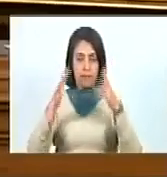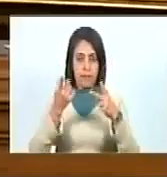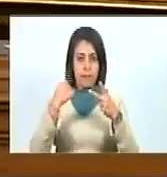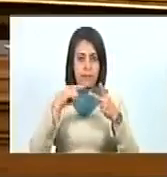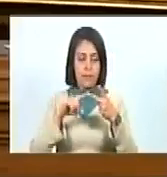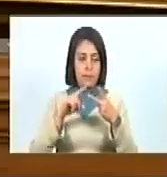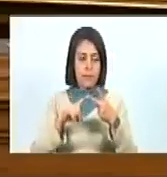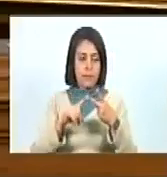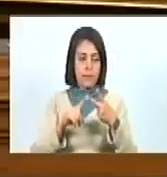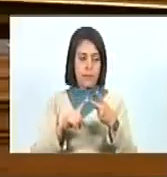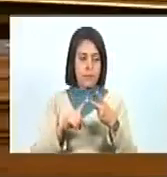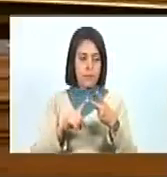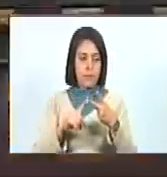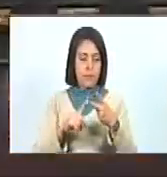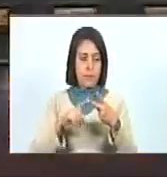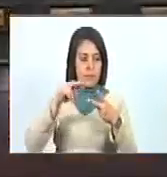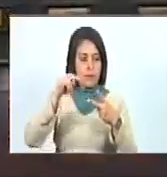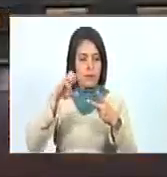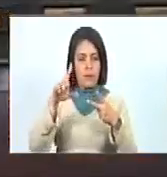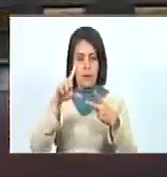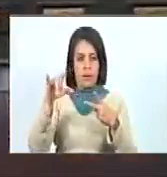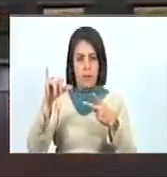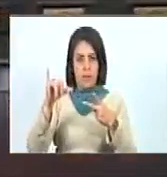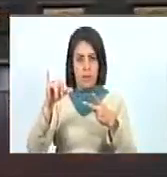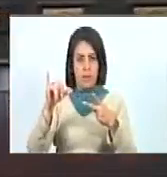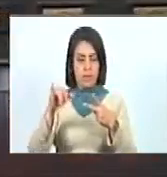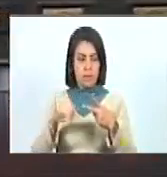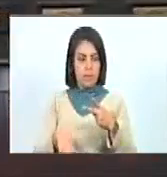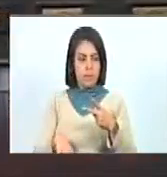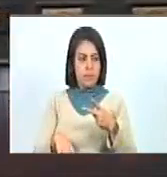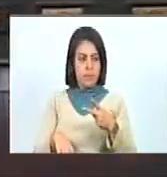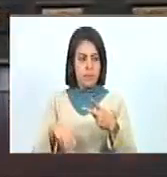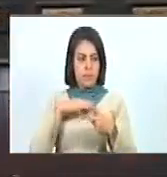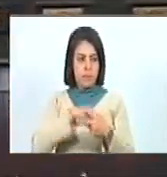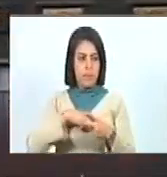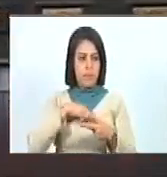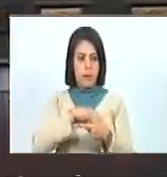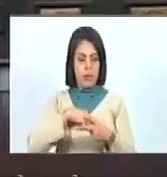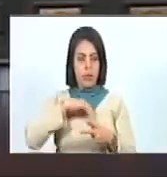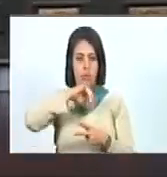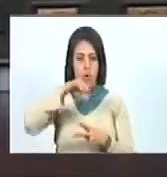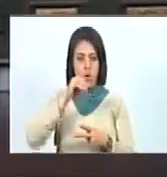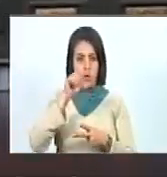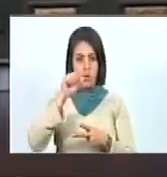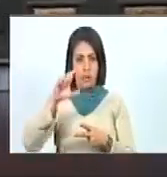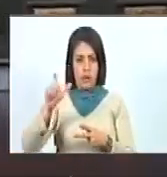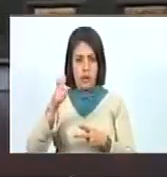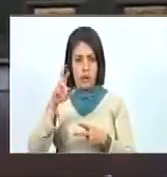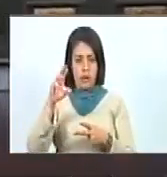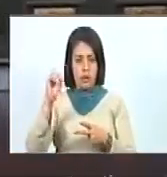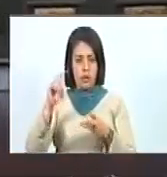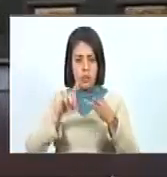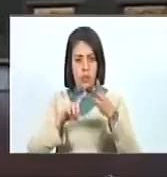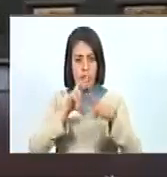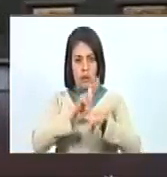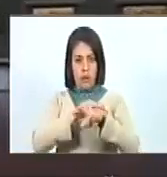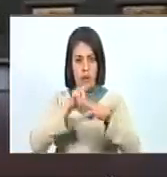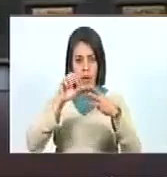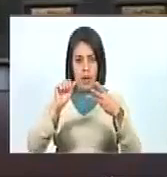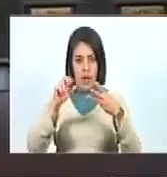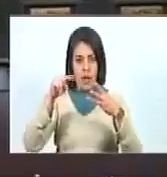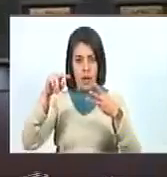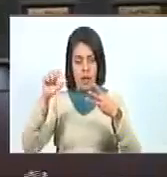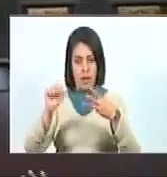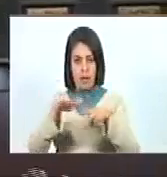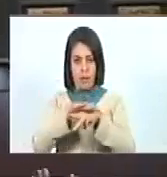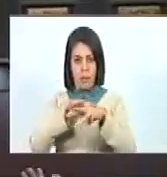A Doctora Nelly Guerra De La Misión José Gregorio Hernández La Doctora Ana Maravé Del Ministerio Del